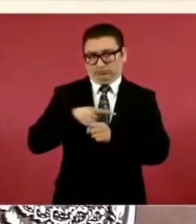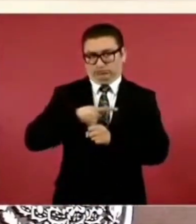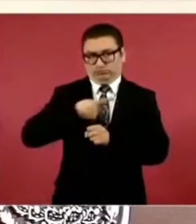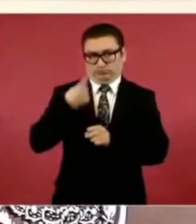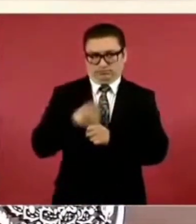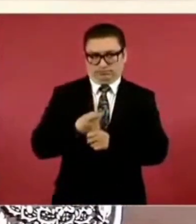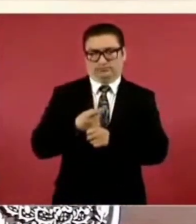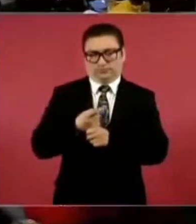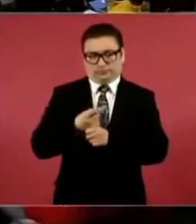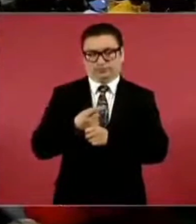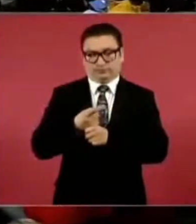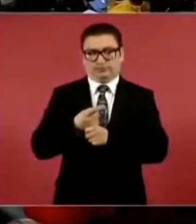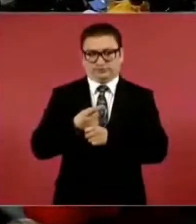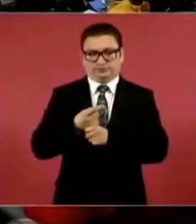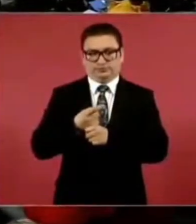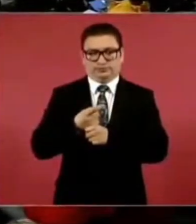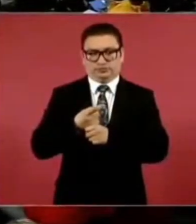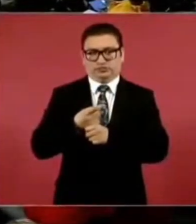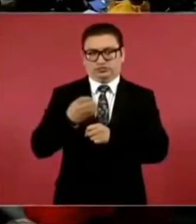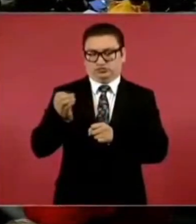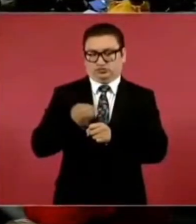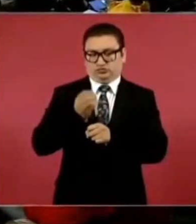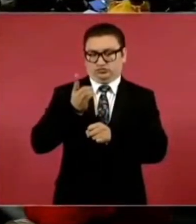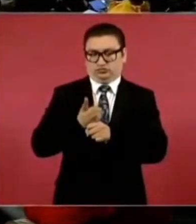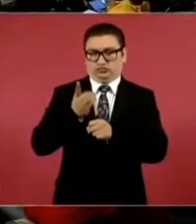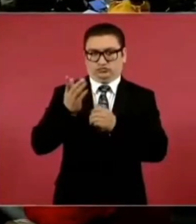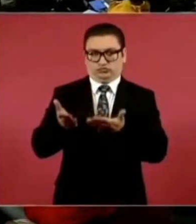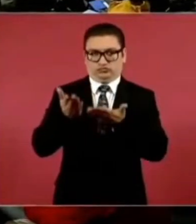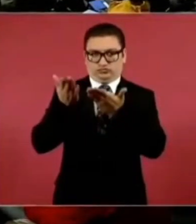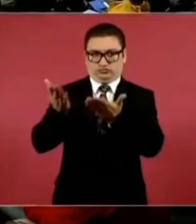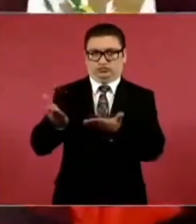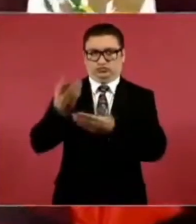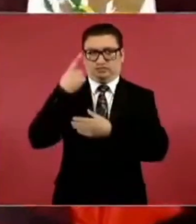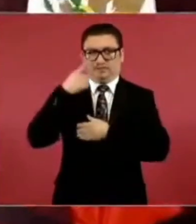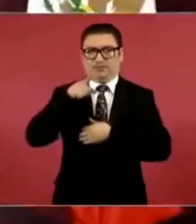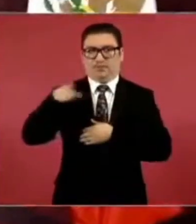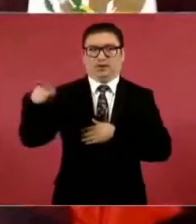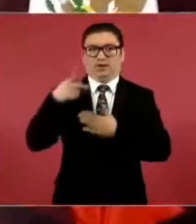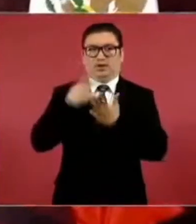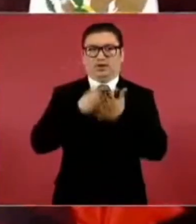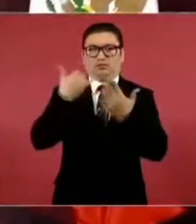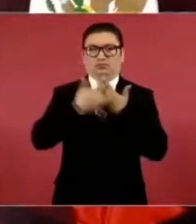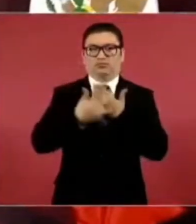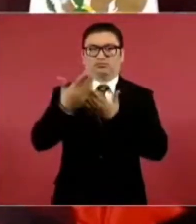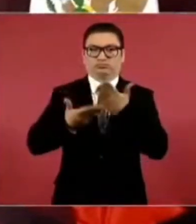preferencia, la oportunidad de que presenten un proyecto